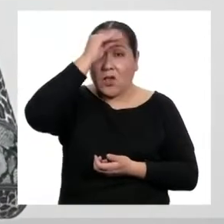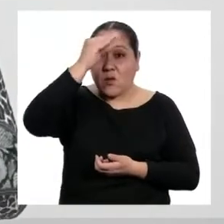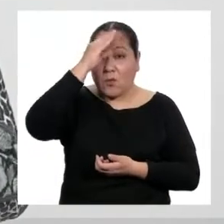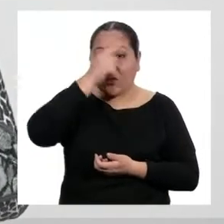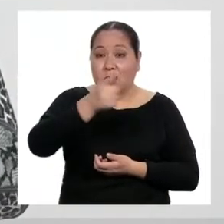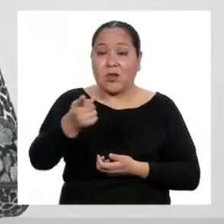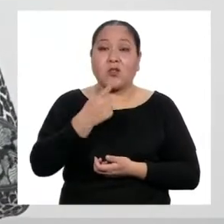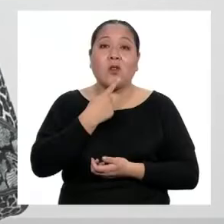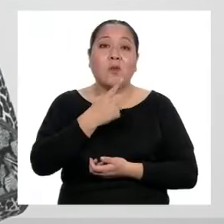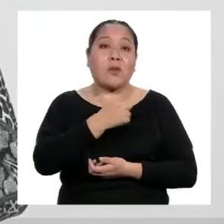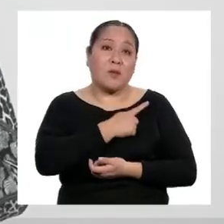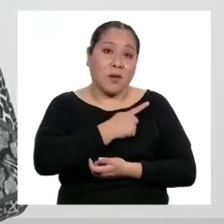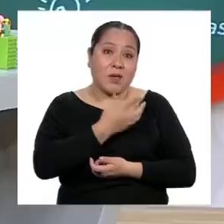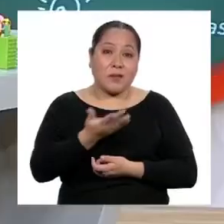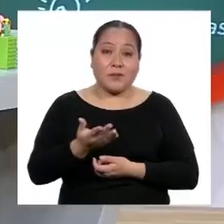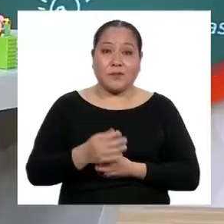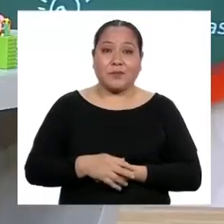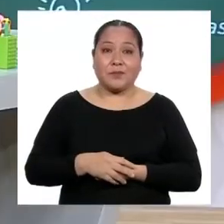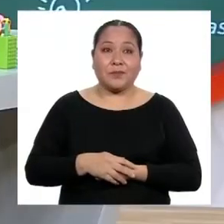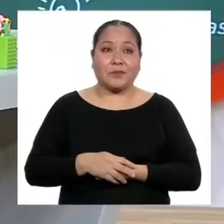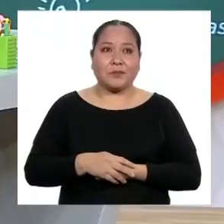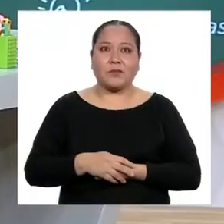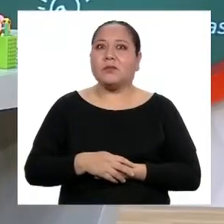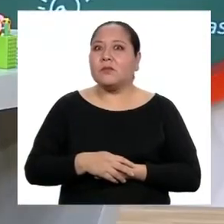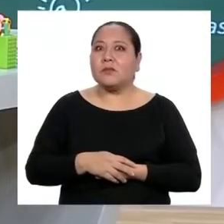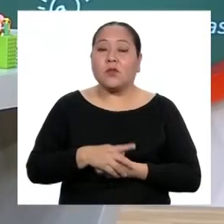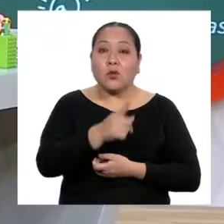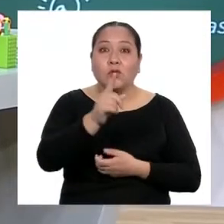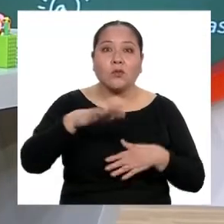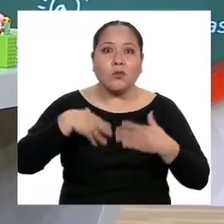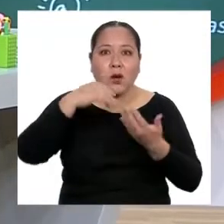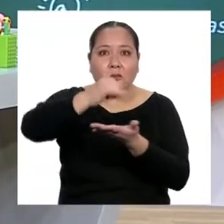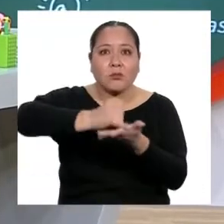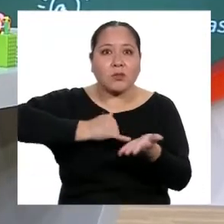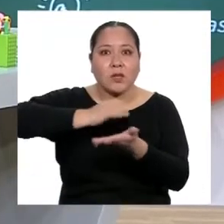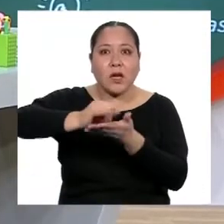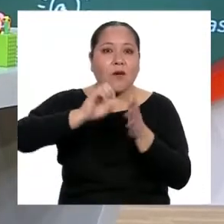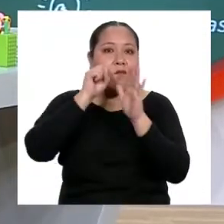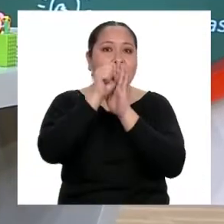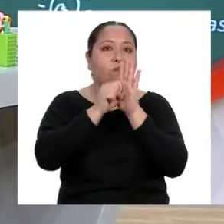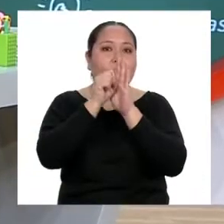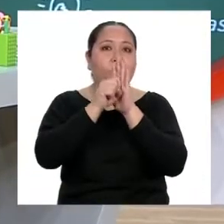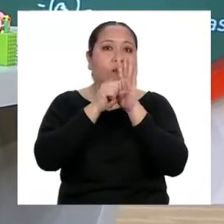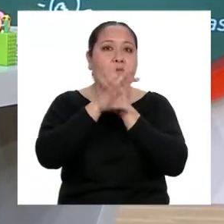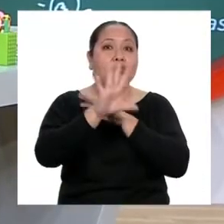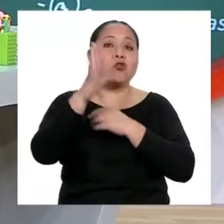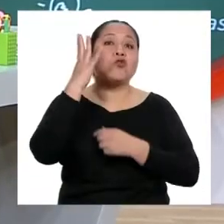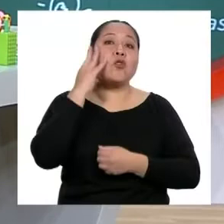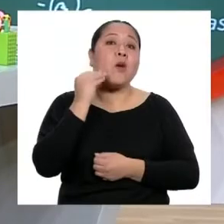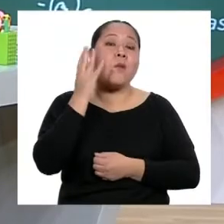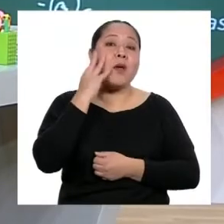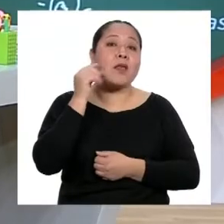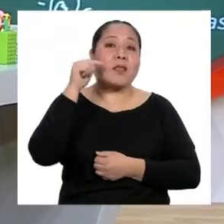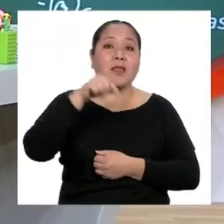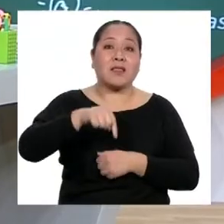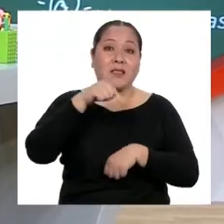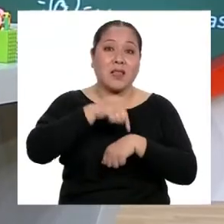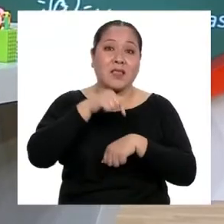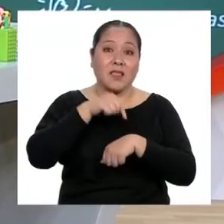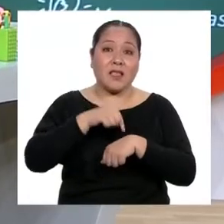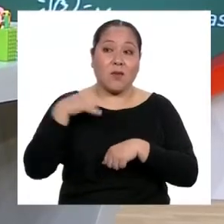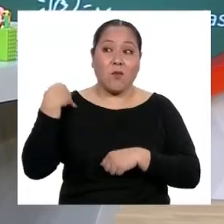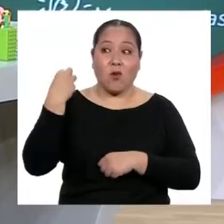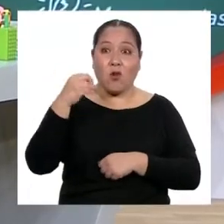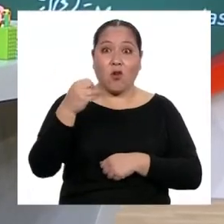de primero y secundaria. ¿Podrían enviarnos unos videos sobre sus experiencias en estos tiempos de la